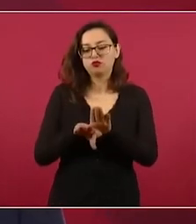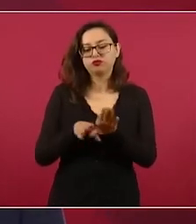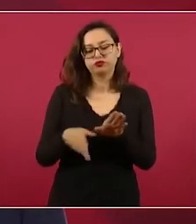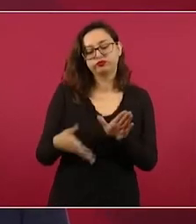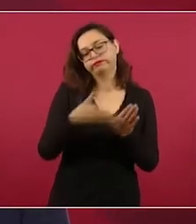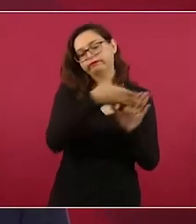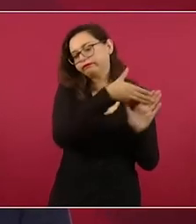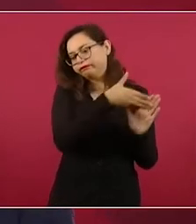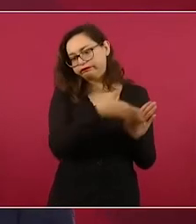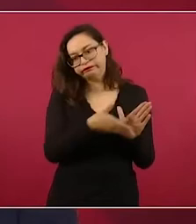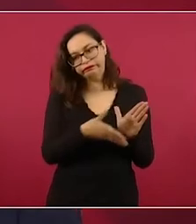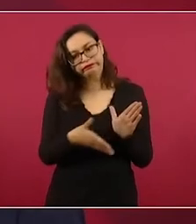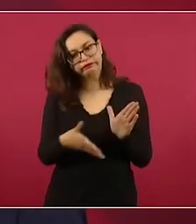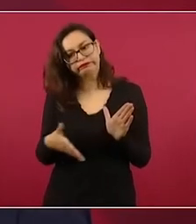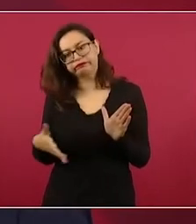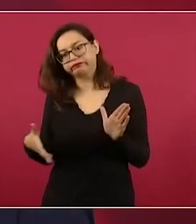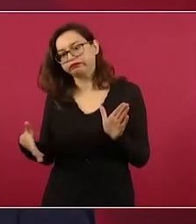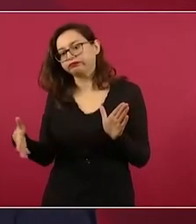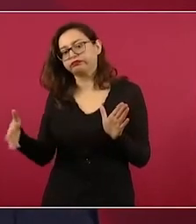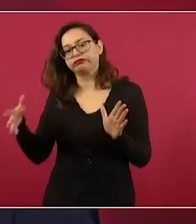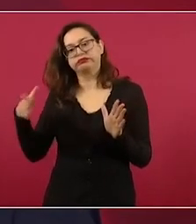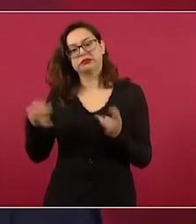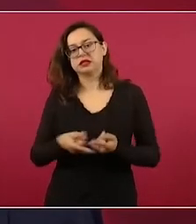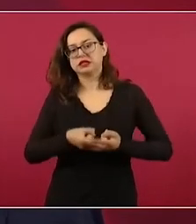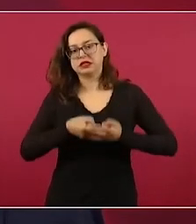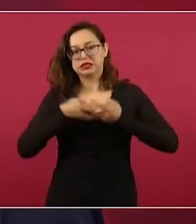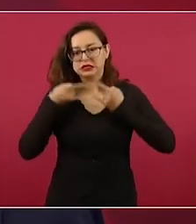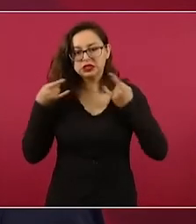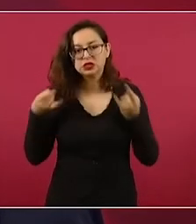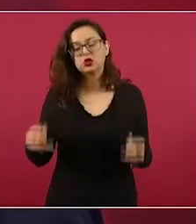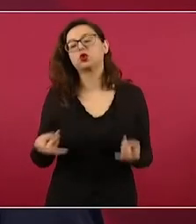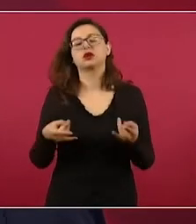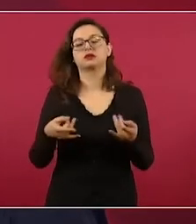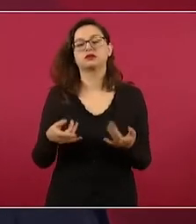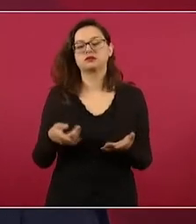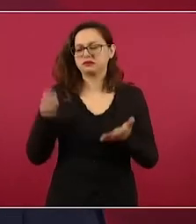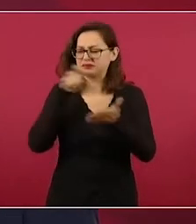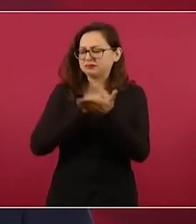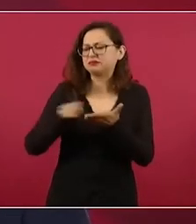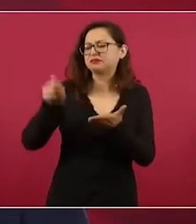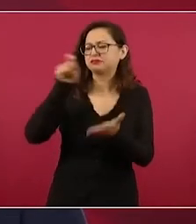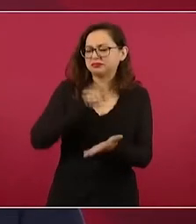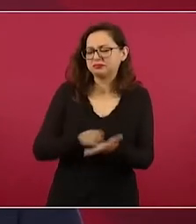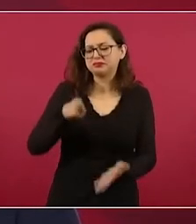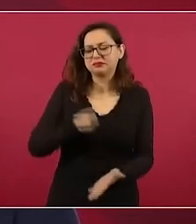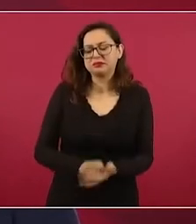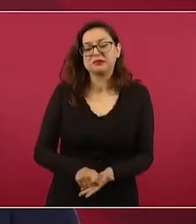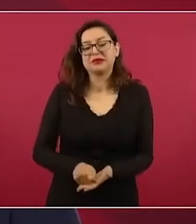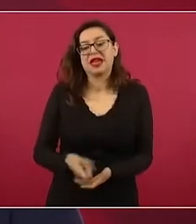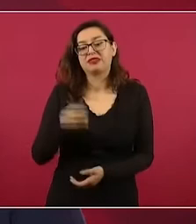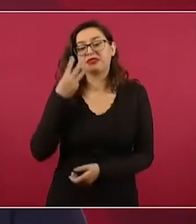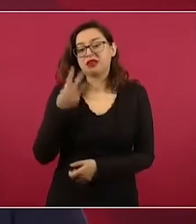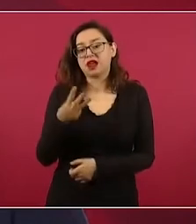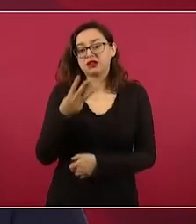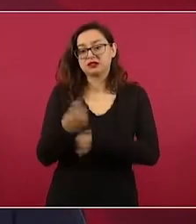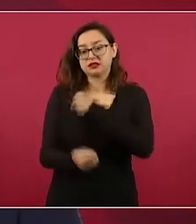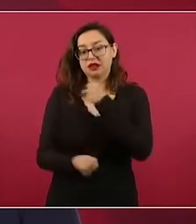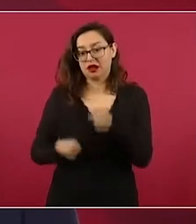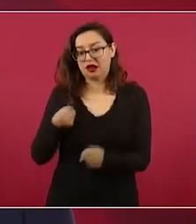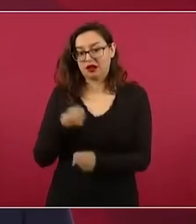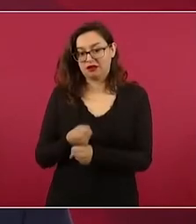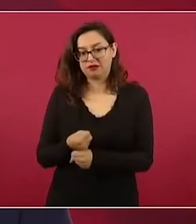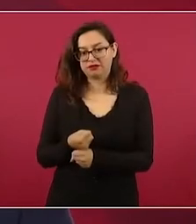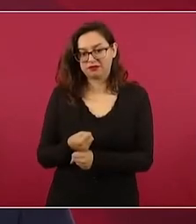formando el pensamiento conservador, todo el proceso.